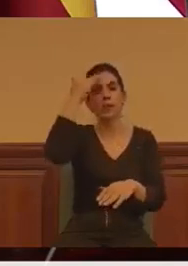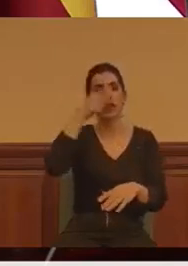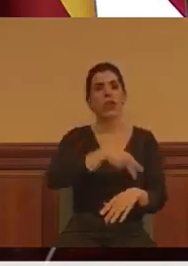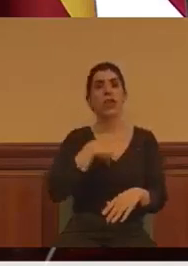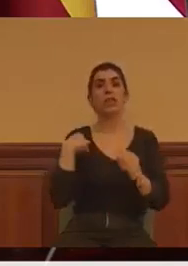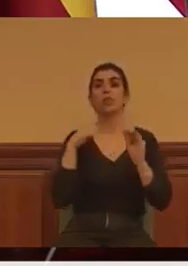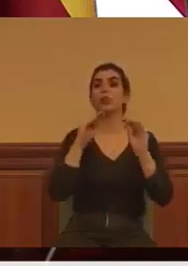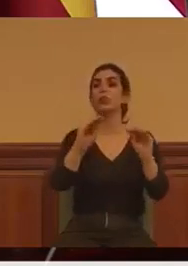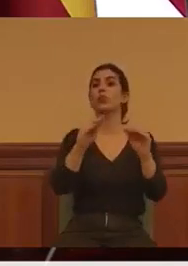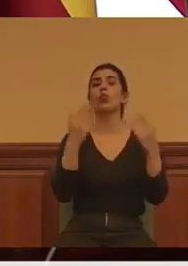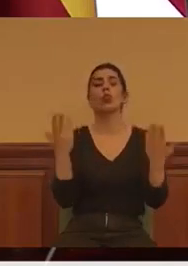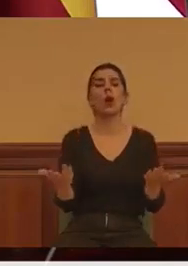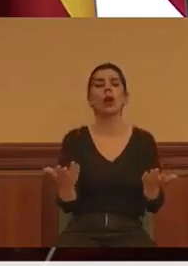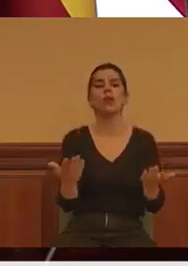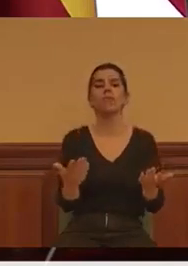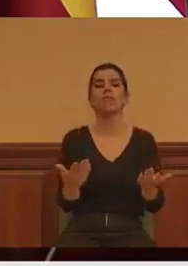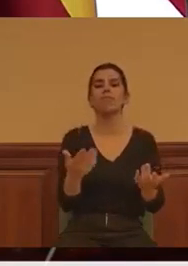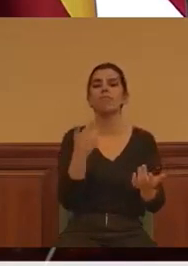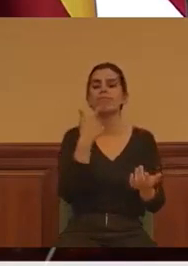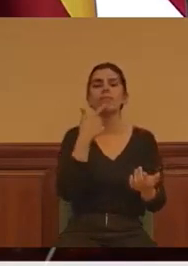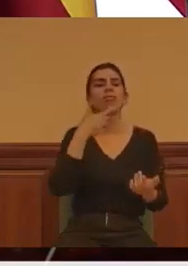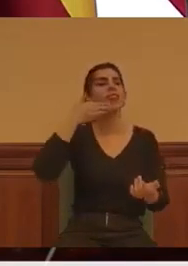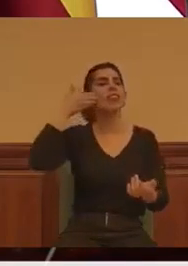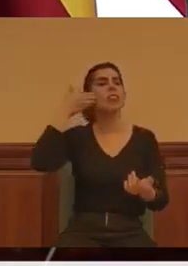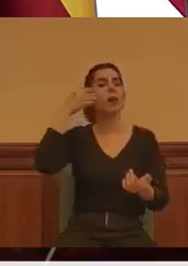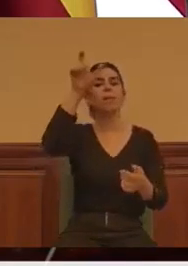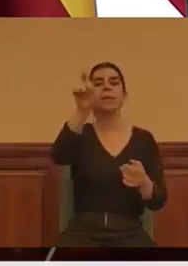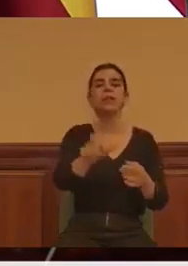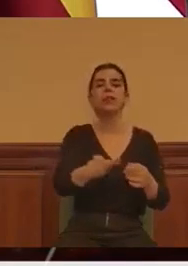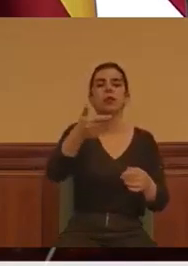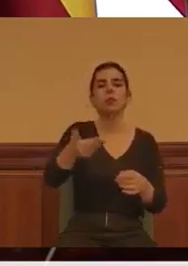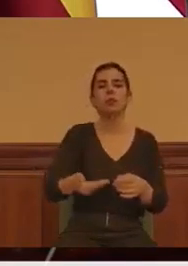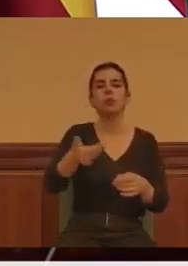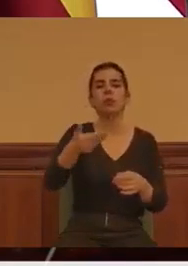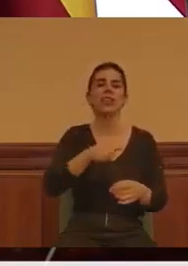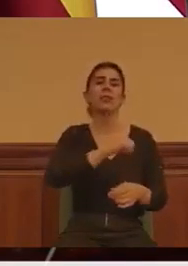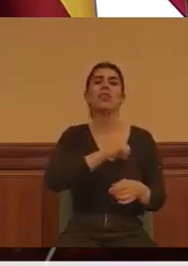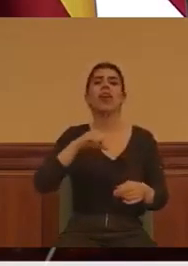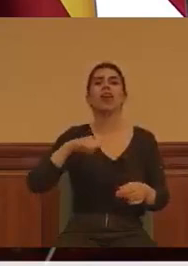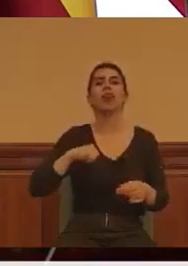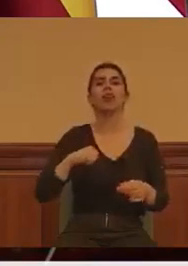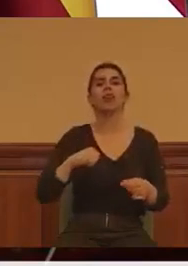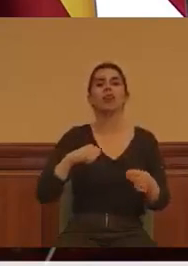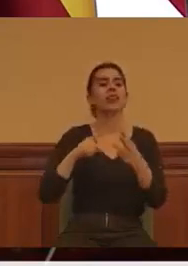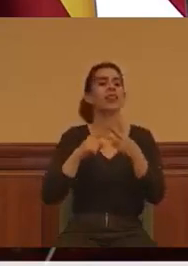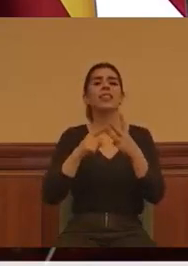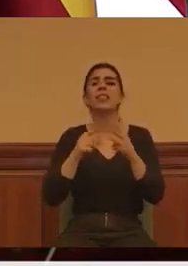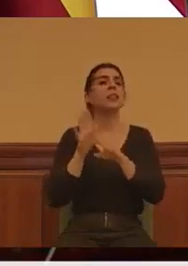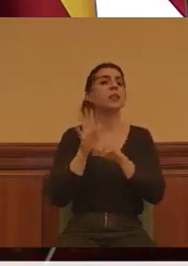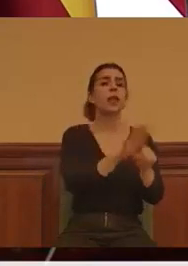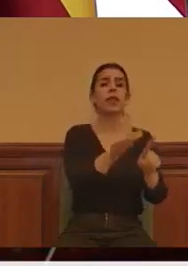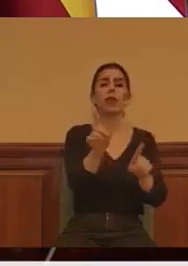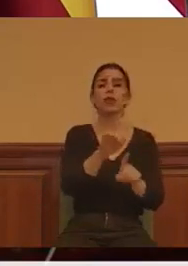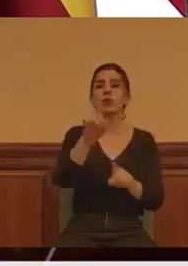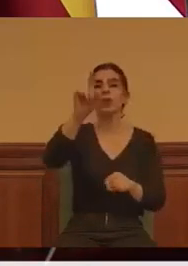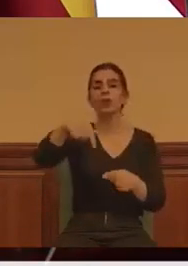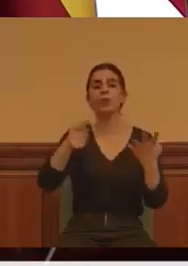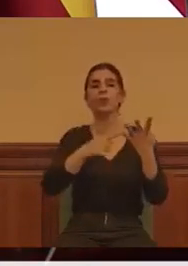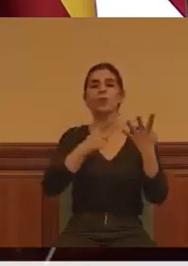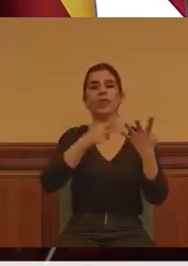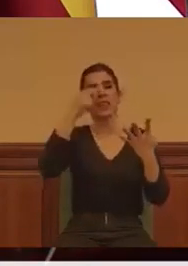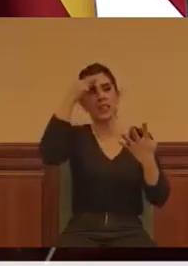están inspirados por los principios de dignidad de la persona, intimidad, no discriminación y respeto a la